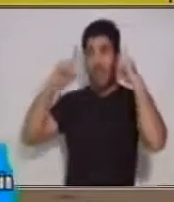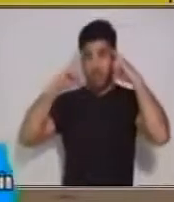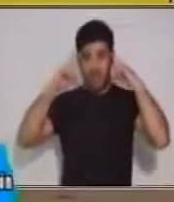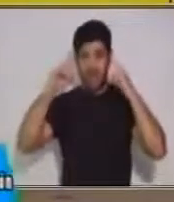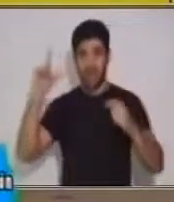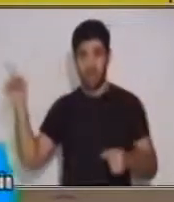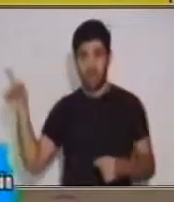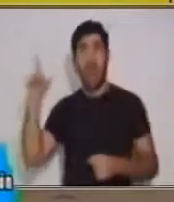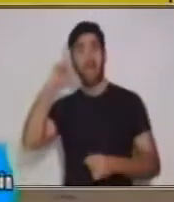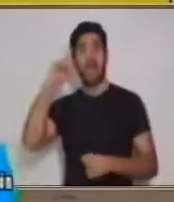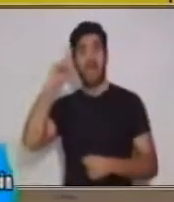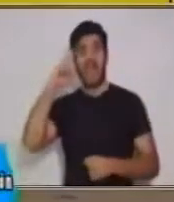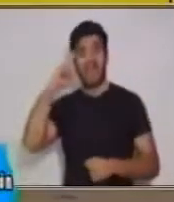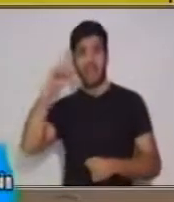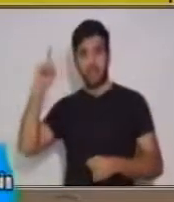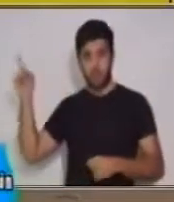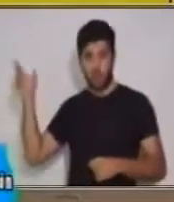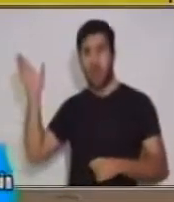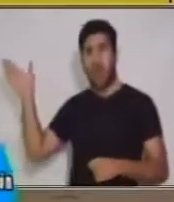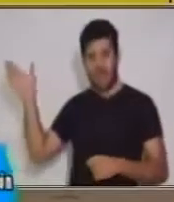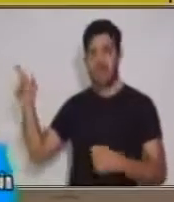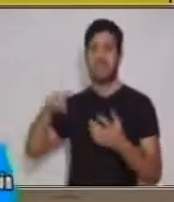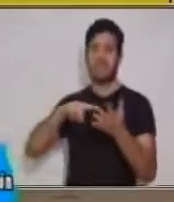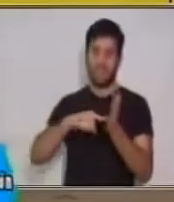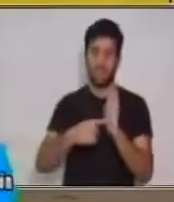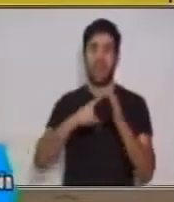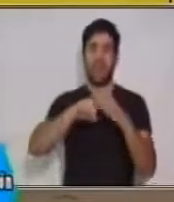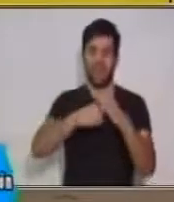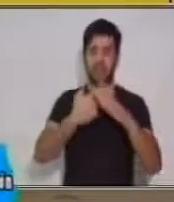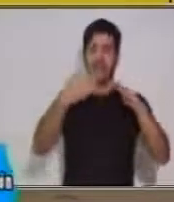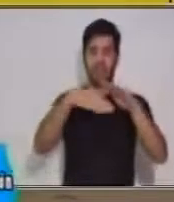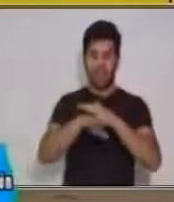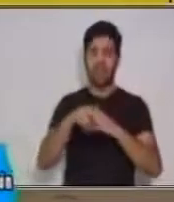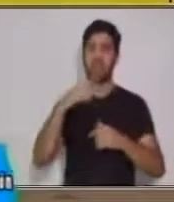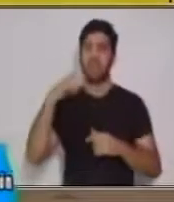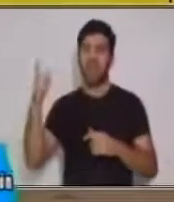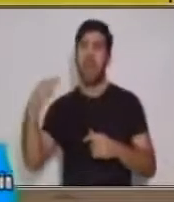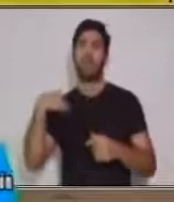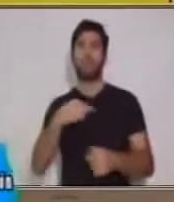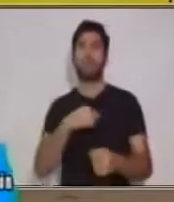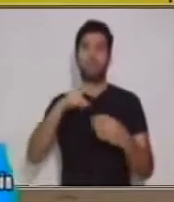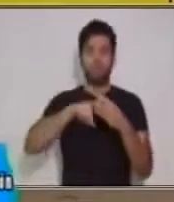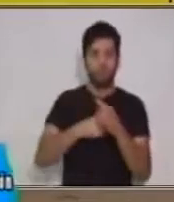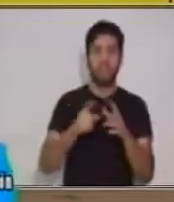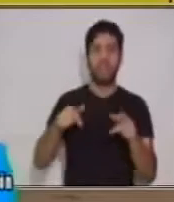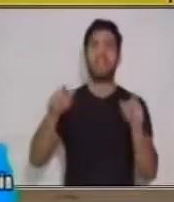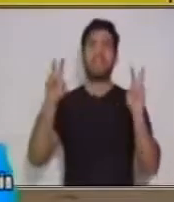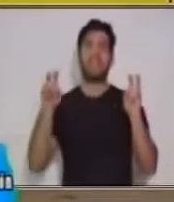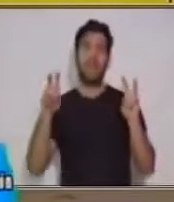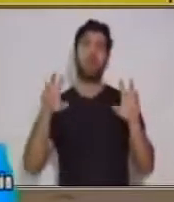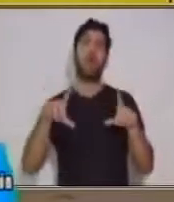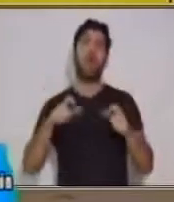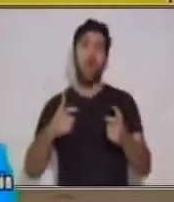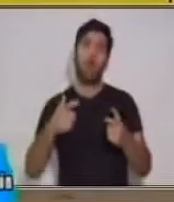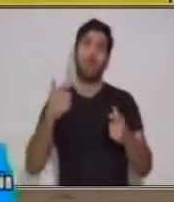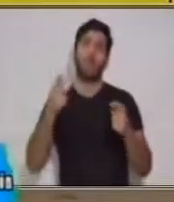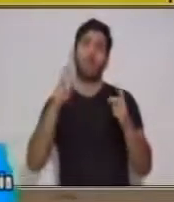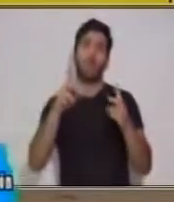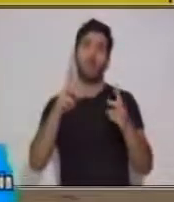Leeré este, por ser un poco más pequeño. En el presente trabajo, presentamos una revisión rápida sobre los últimos avances en los formatos de